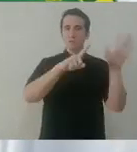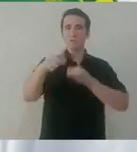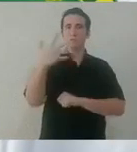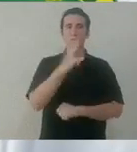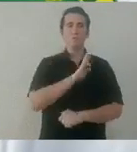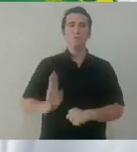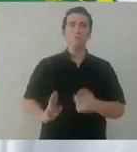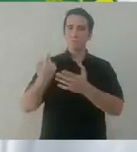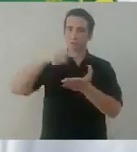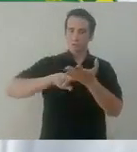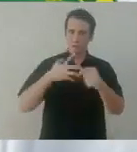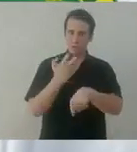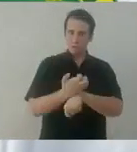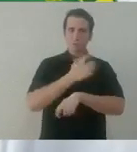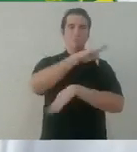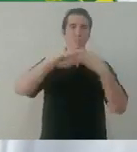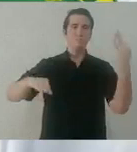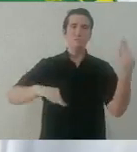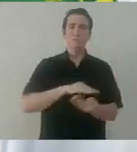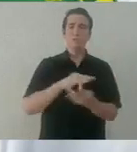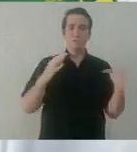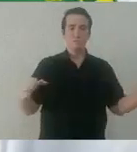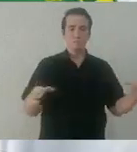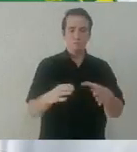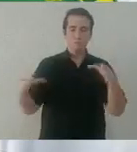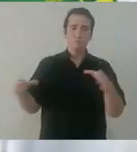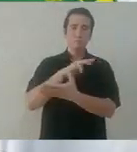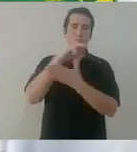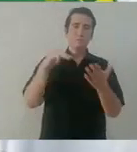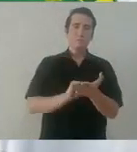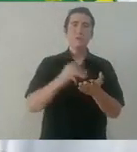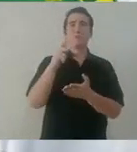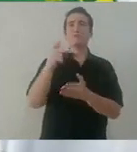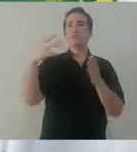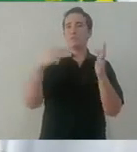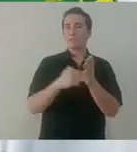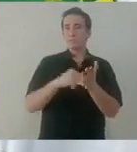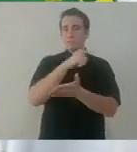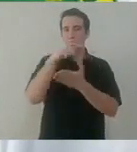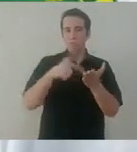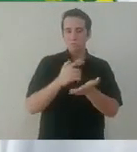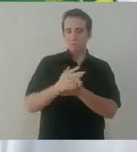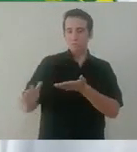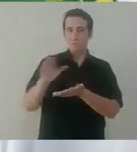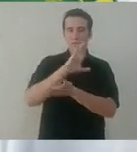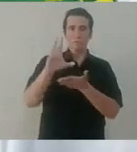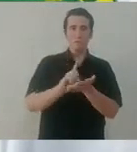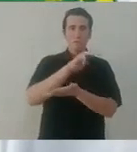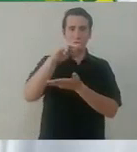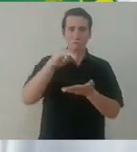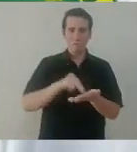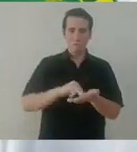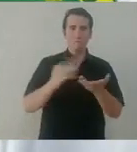105 municipios del interior del estado, en todas las comisarías de Mérida y en 80.000 hogares de la zona marginada de la ciudad de Mérida.